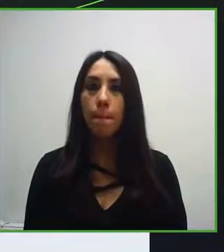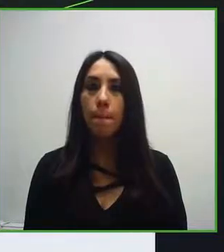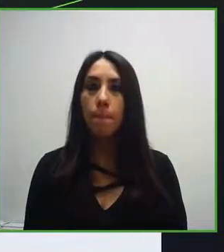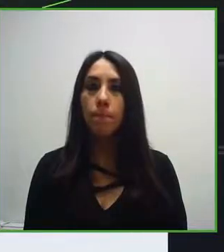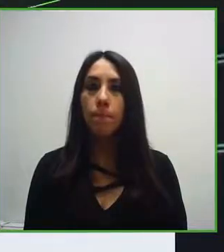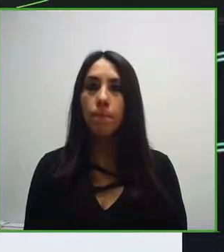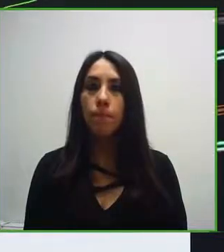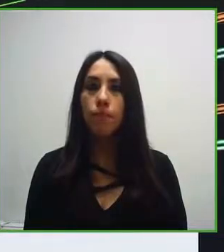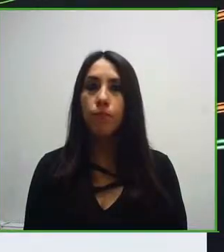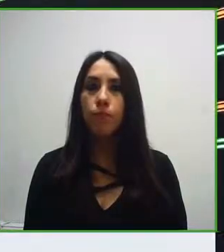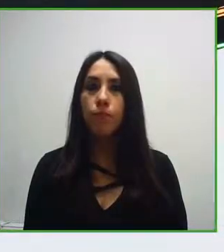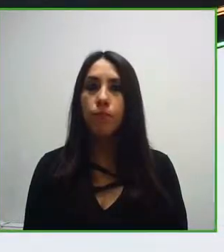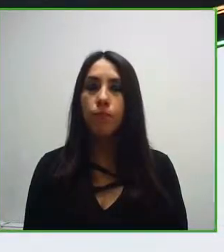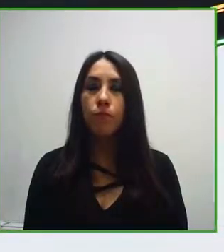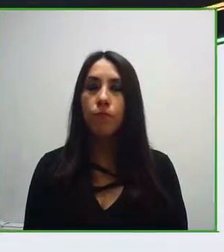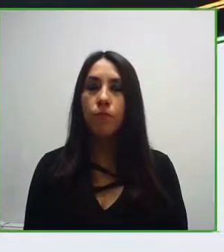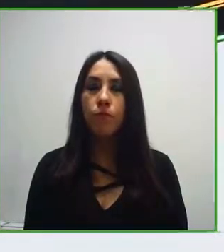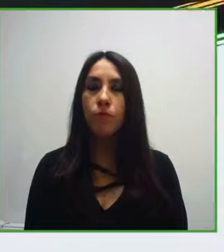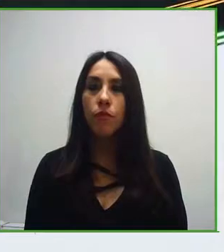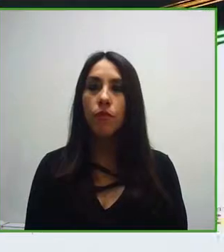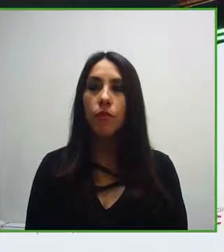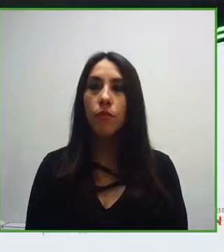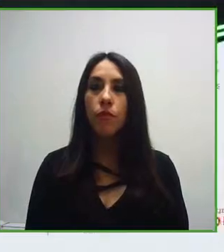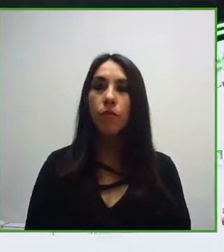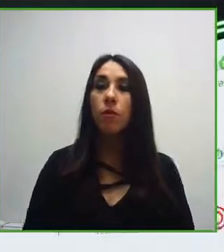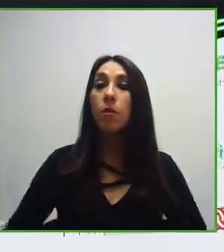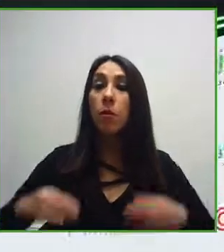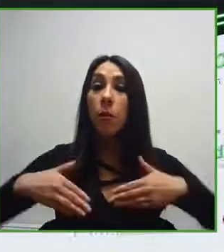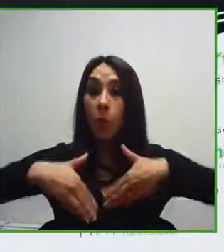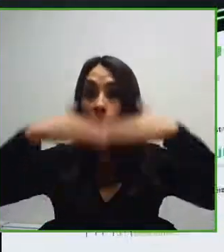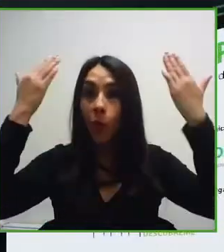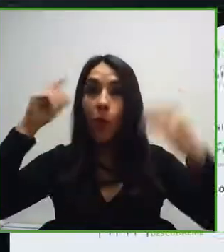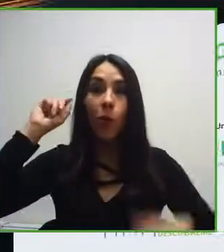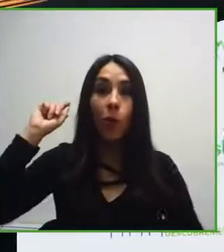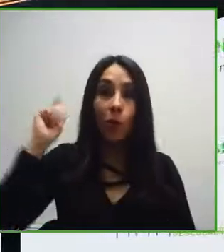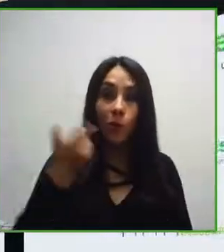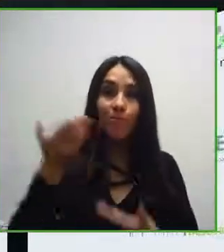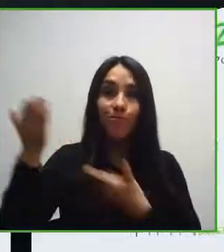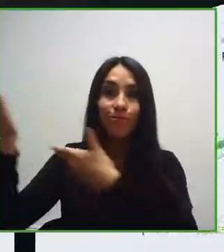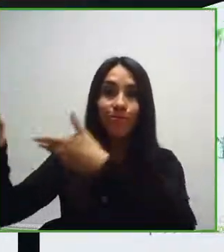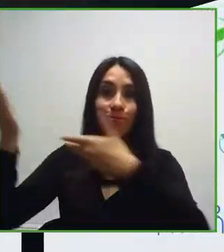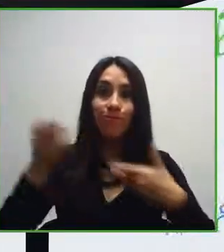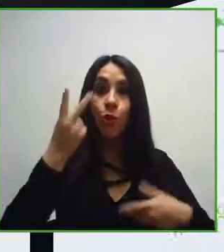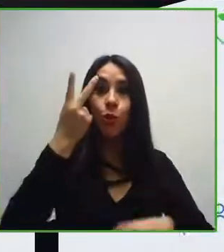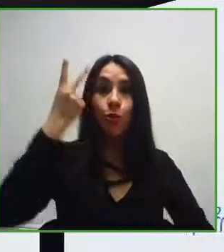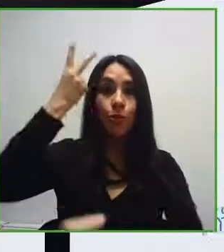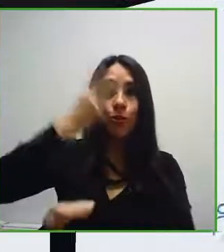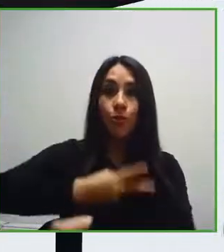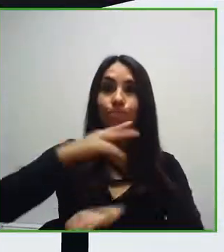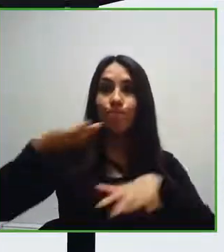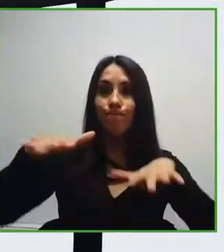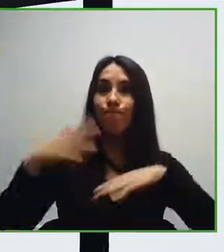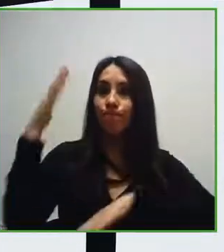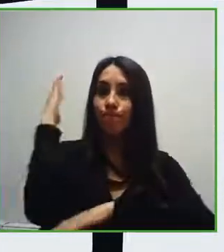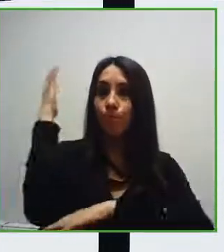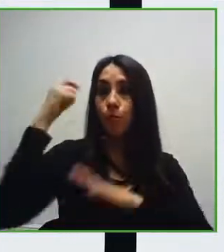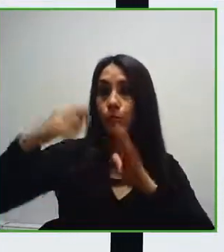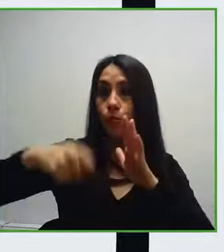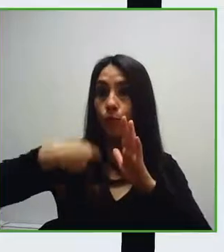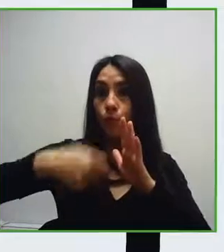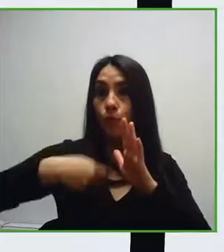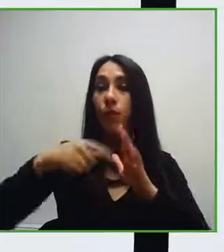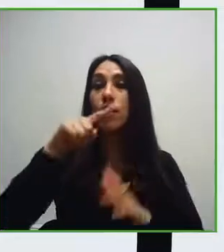Muy buenos días. Bienvenidos al segundo día de la conferencia Zero Project 2022 para América Latina y el mundo